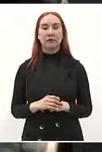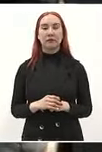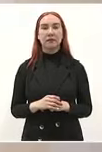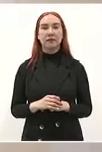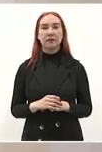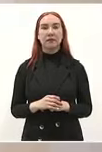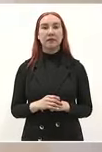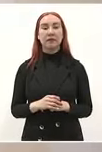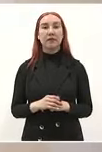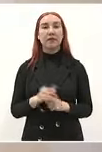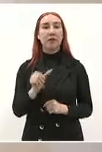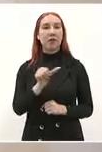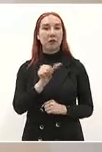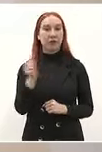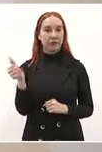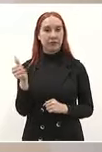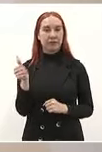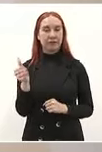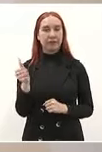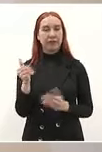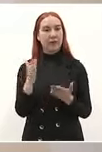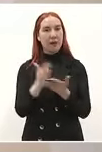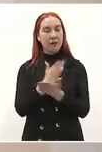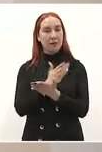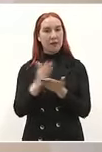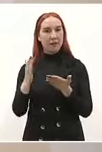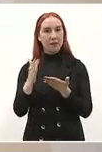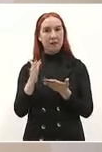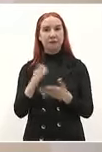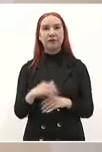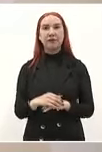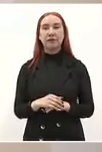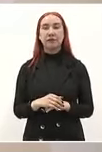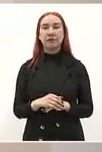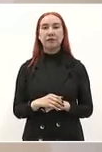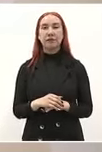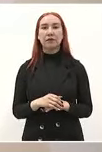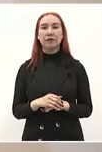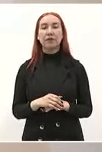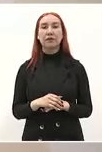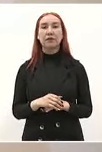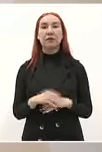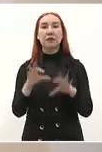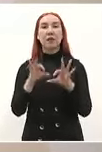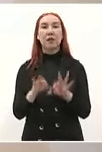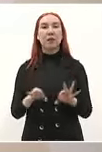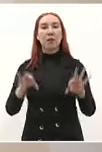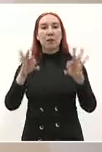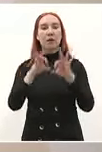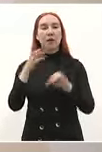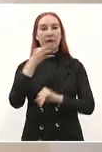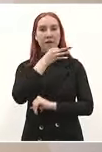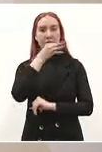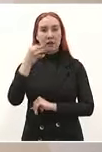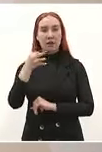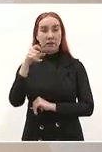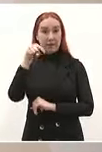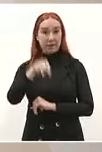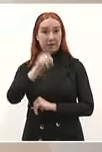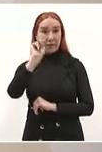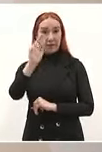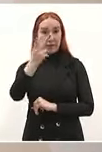también es importante comentarles que aquí en San Luis Potosí